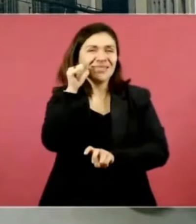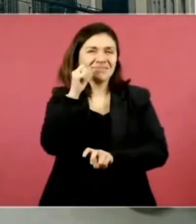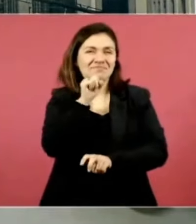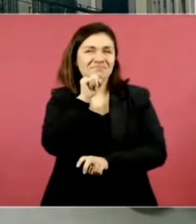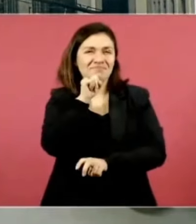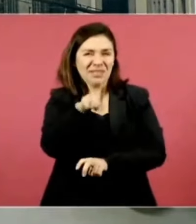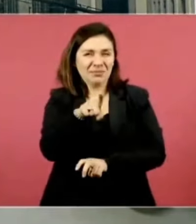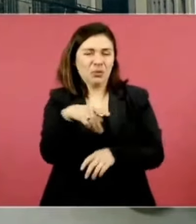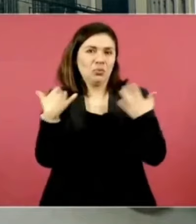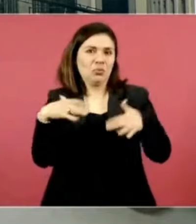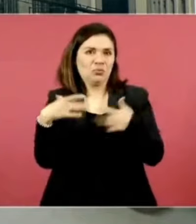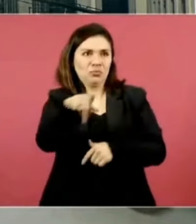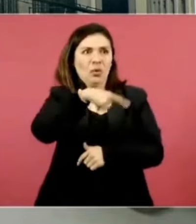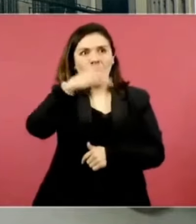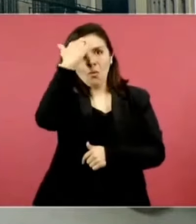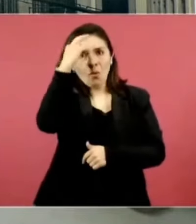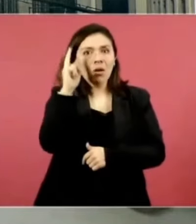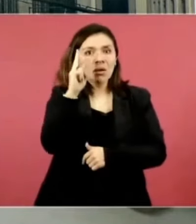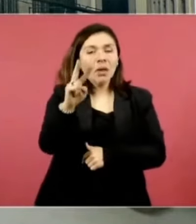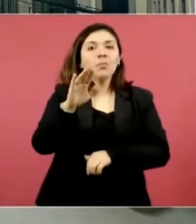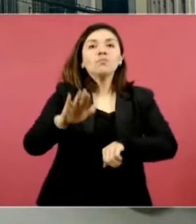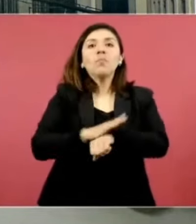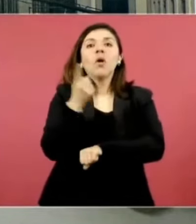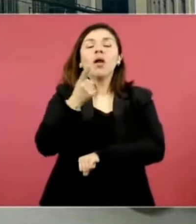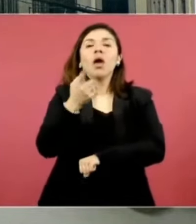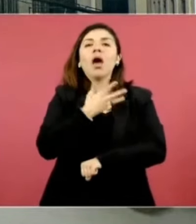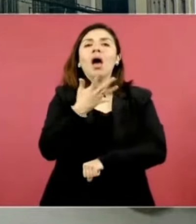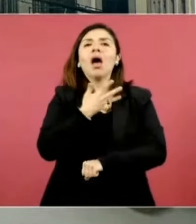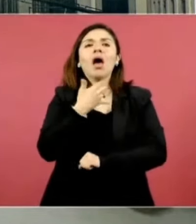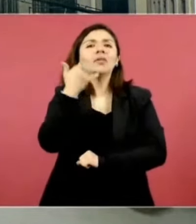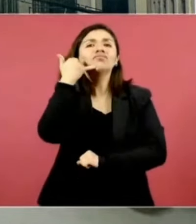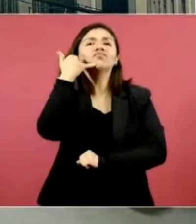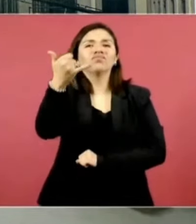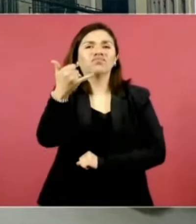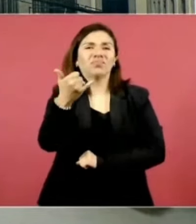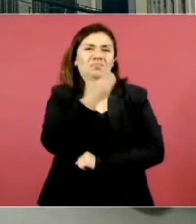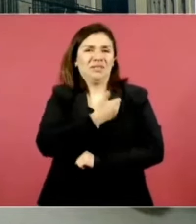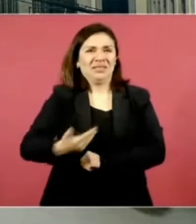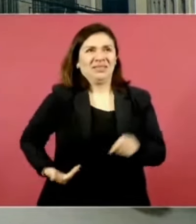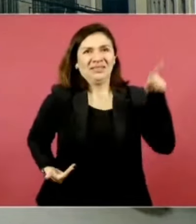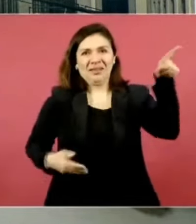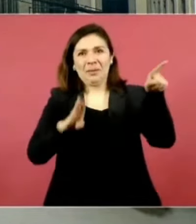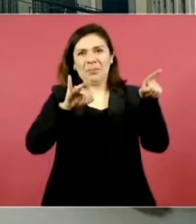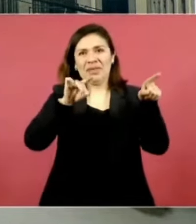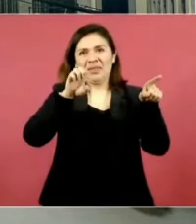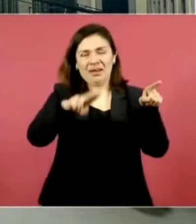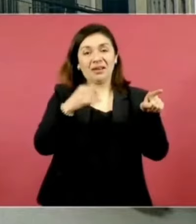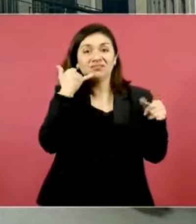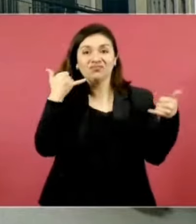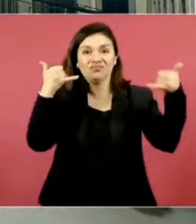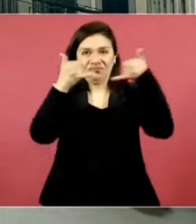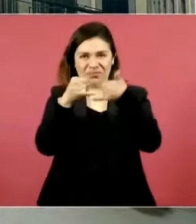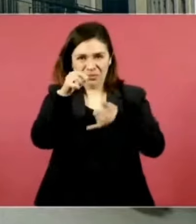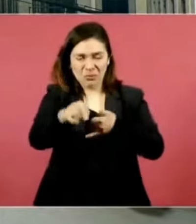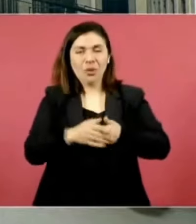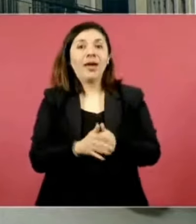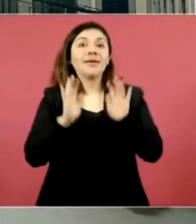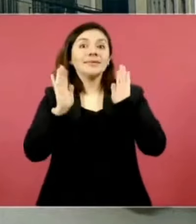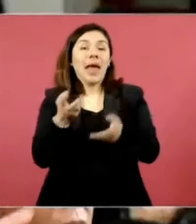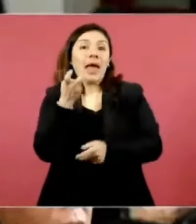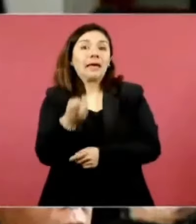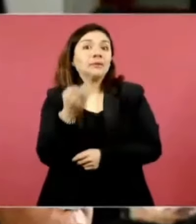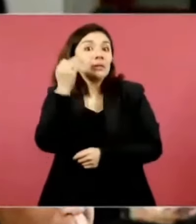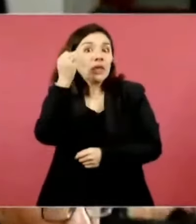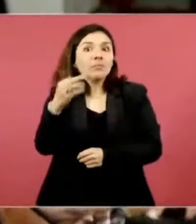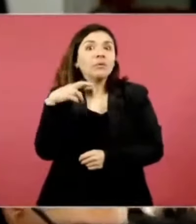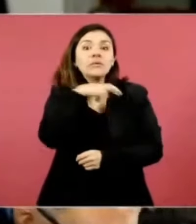fue bastante polémico, derivado a raíz de la llamada de su homólogo estadounidense, el Presidente Biden, se dio esta reunión en un periodo de tiempo